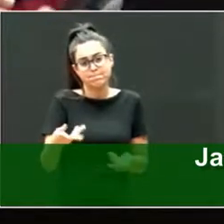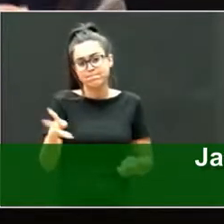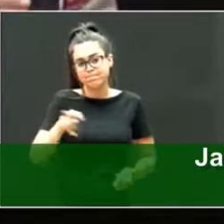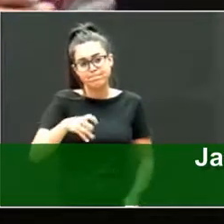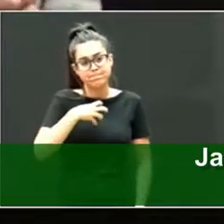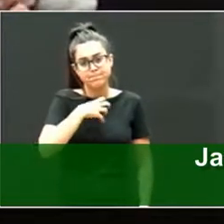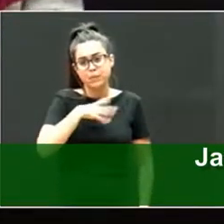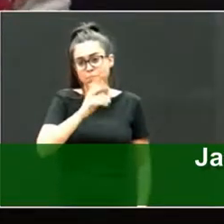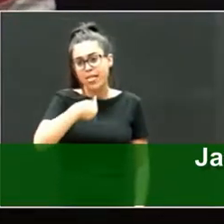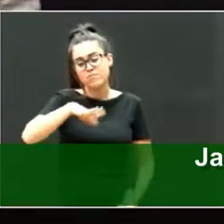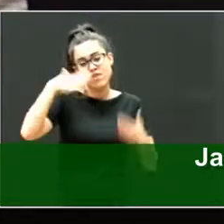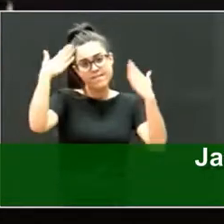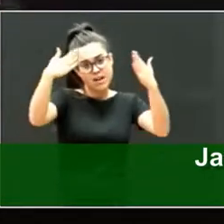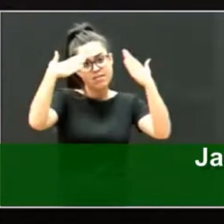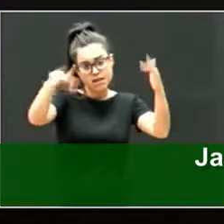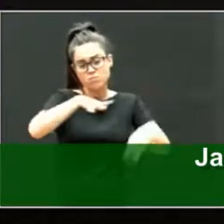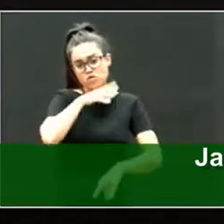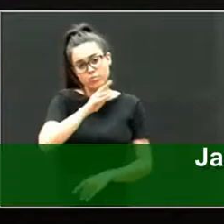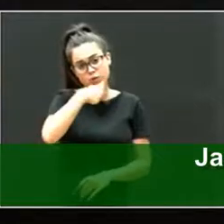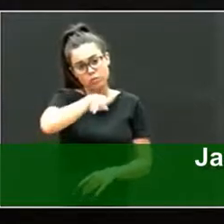felicitaciones por el trabajo,